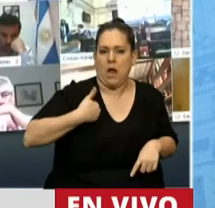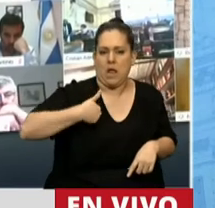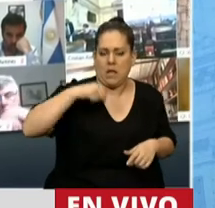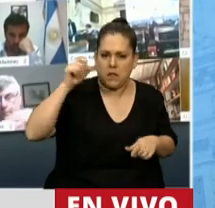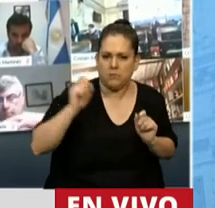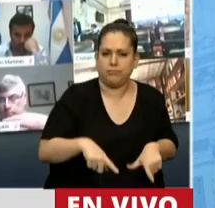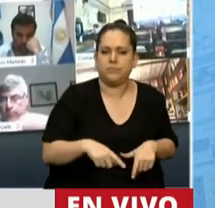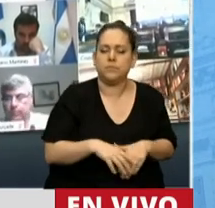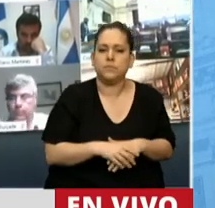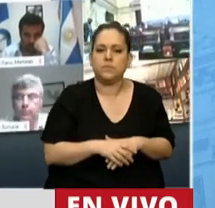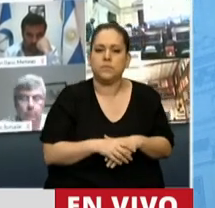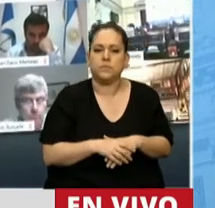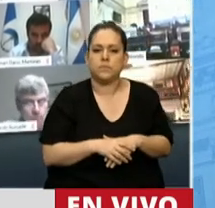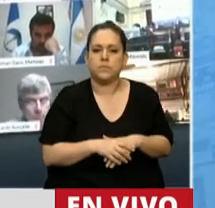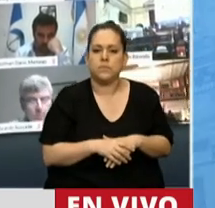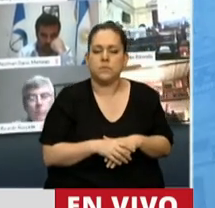cuestión muy breve, señor presidente.